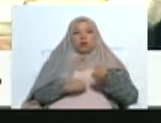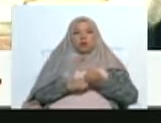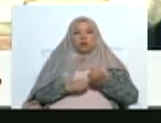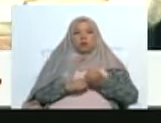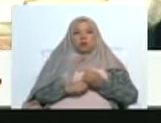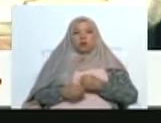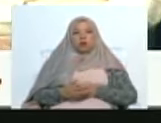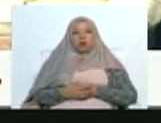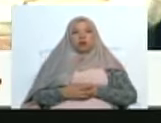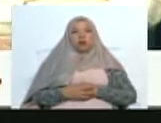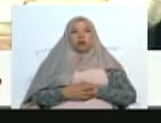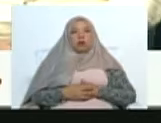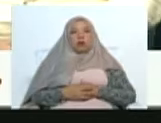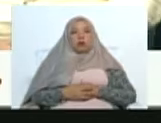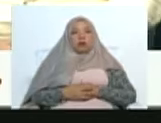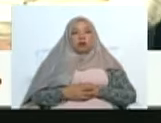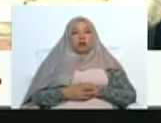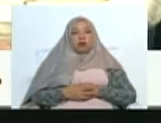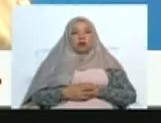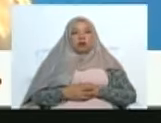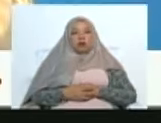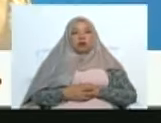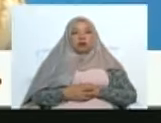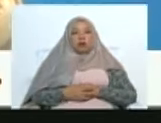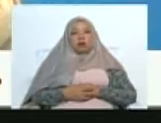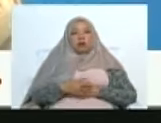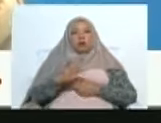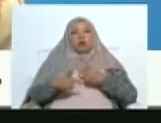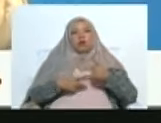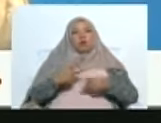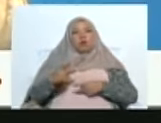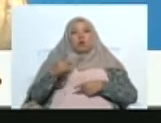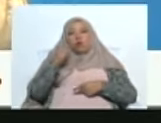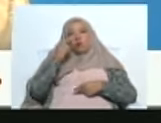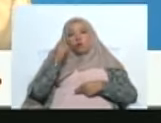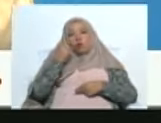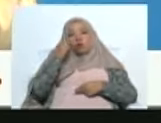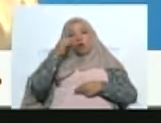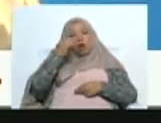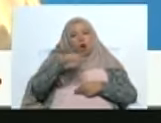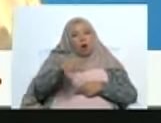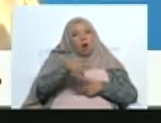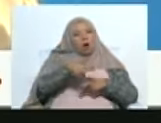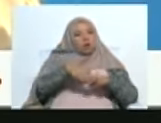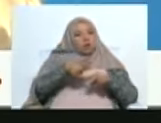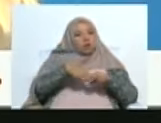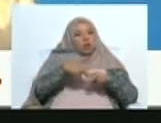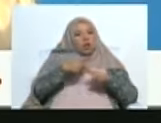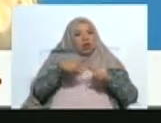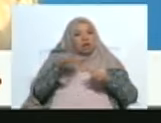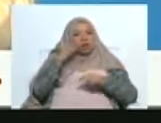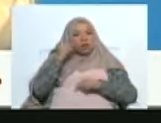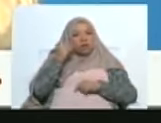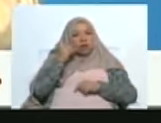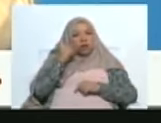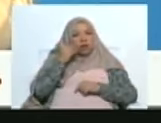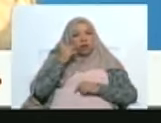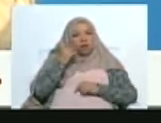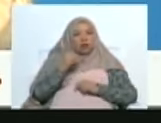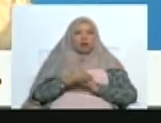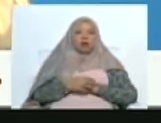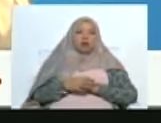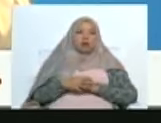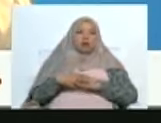campo que nos llegue estas cuestiones, estos beneficios, porque de verdad, ahorita es que viene nuevamente un